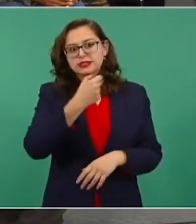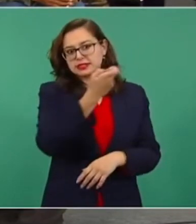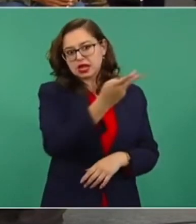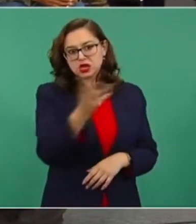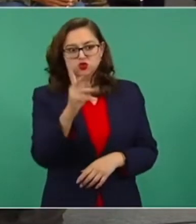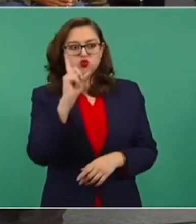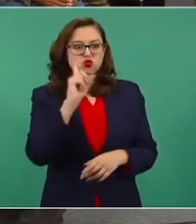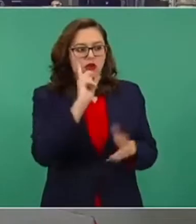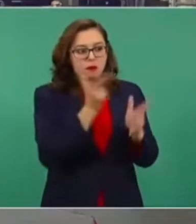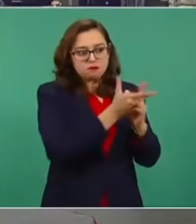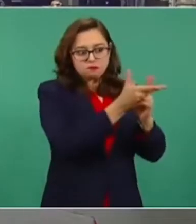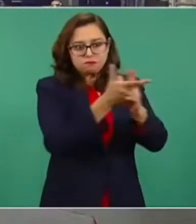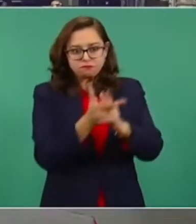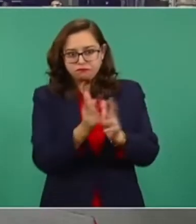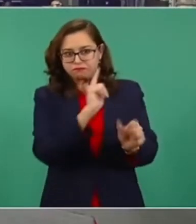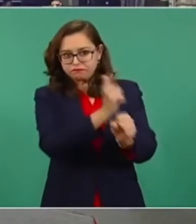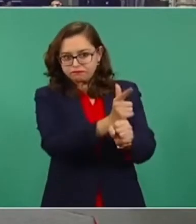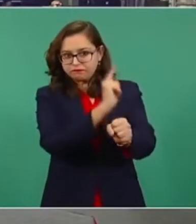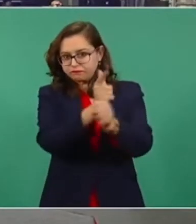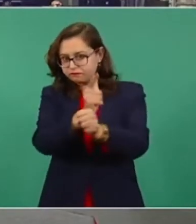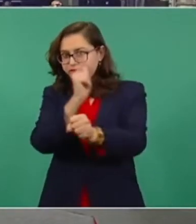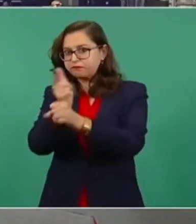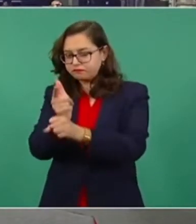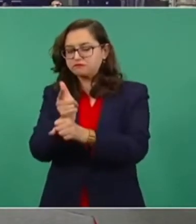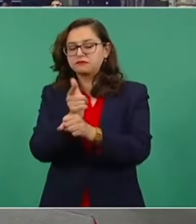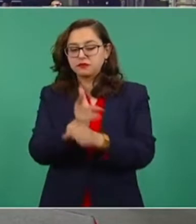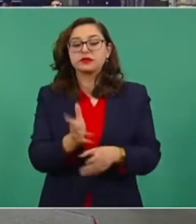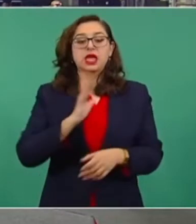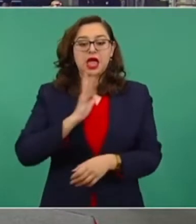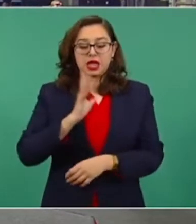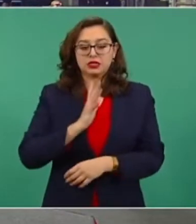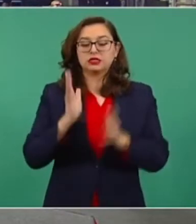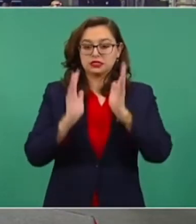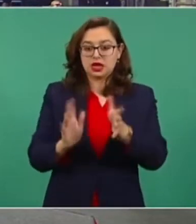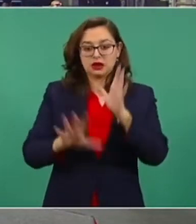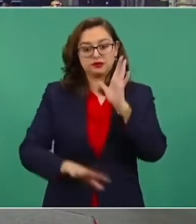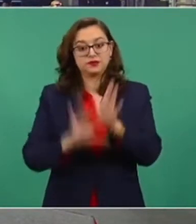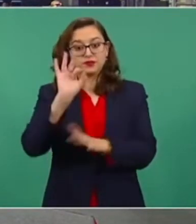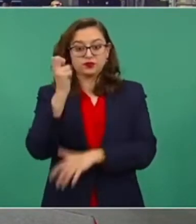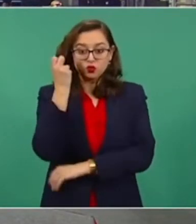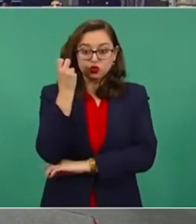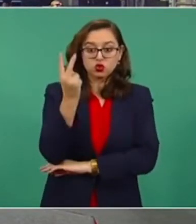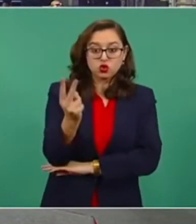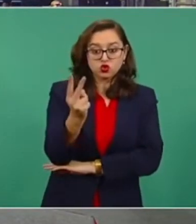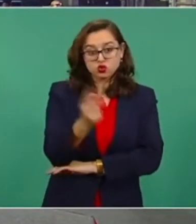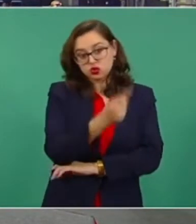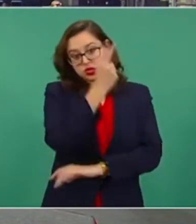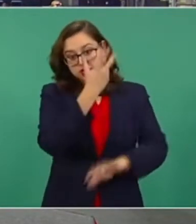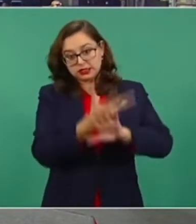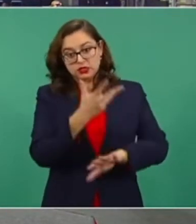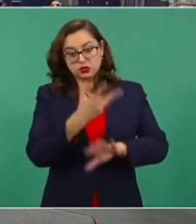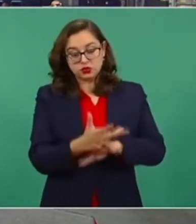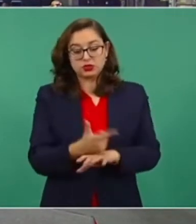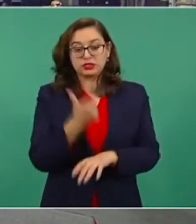Tenemos ubicados a dos en Estados Unidos, uno desde hace siete